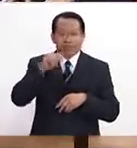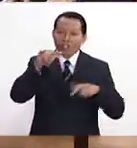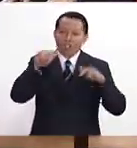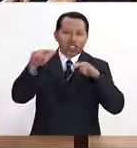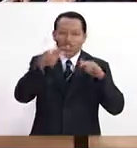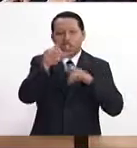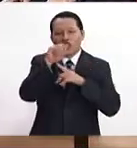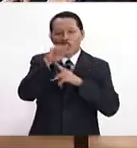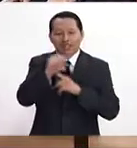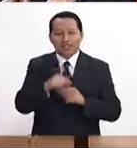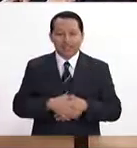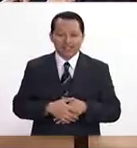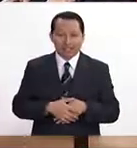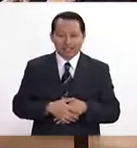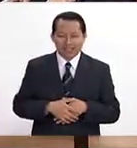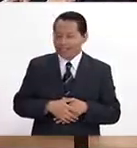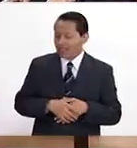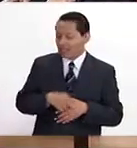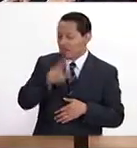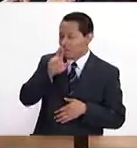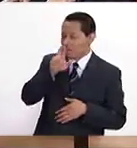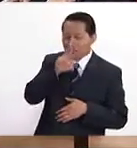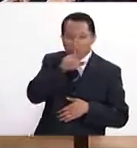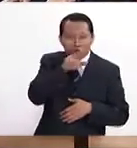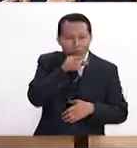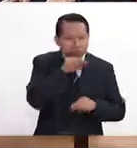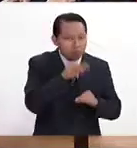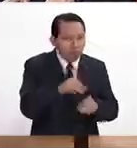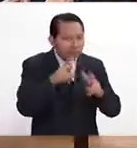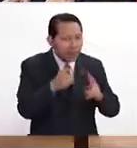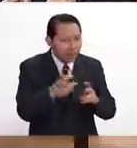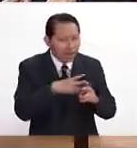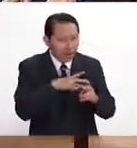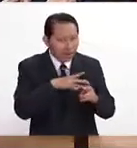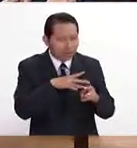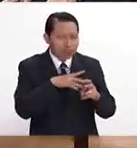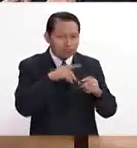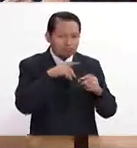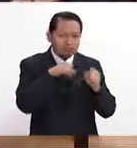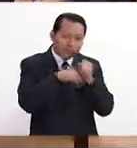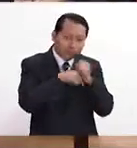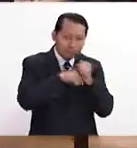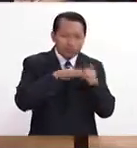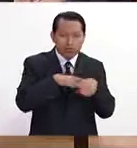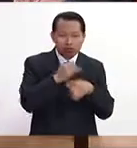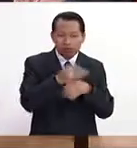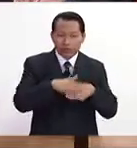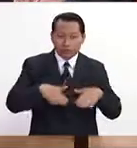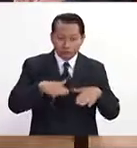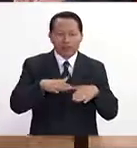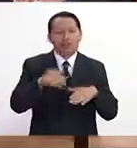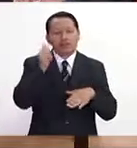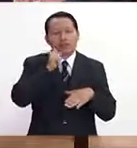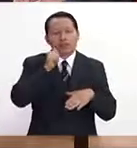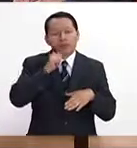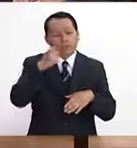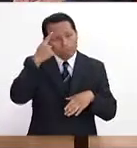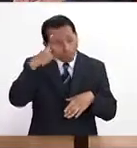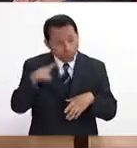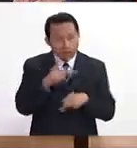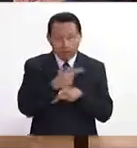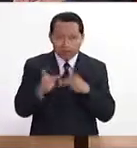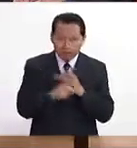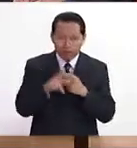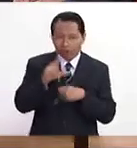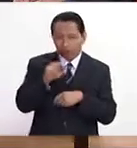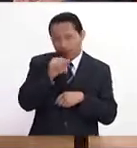todas estas perspectivas. preocupen por el tema de privacidad, porque es parte de nuestro objetivo el garantizar que toda esta información que se genera es para la productividad